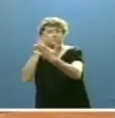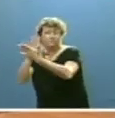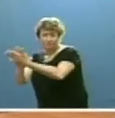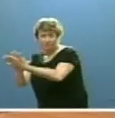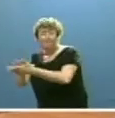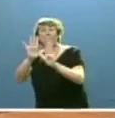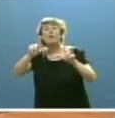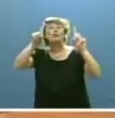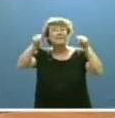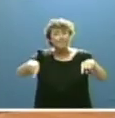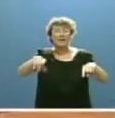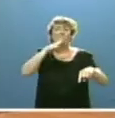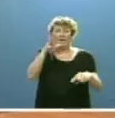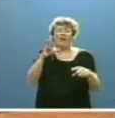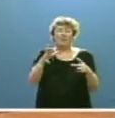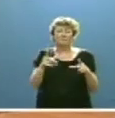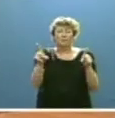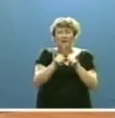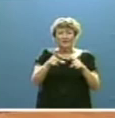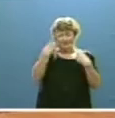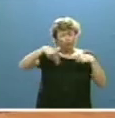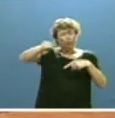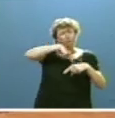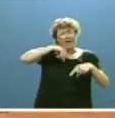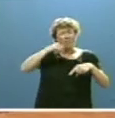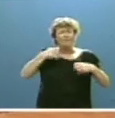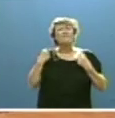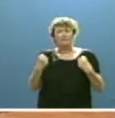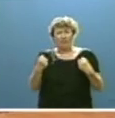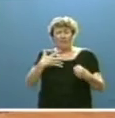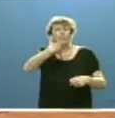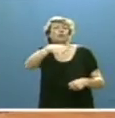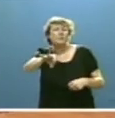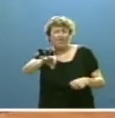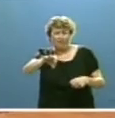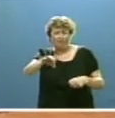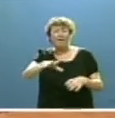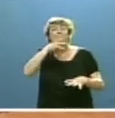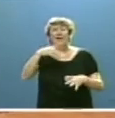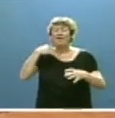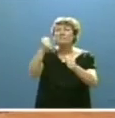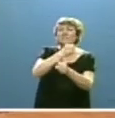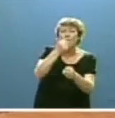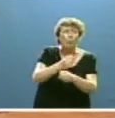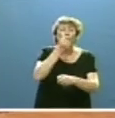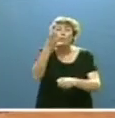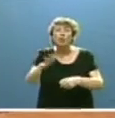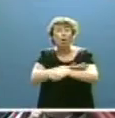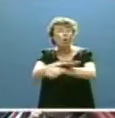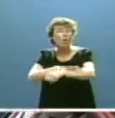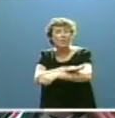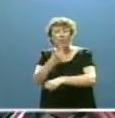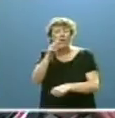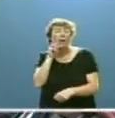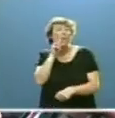Pero también para contar con todas las fortalezas y posibilidades. Pues para las tareas de buen gobierno una